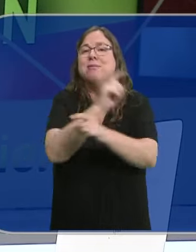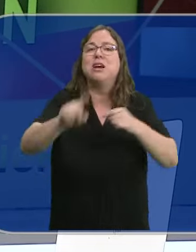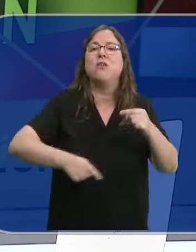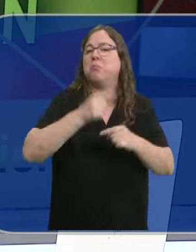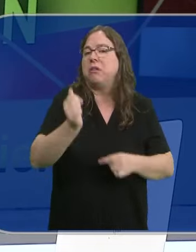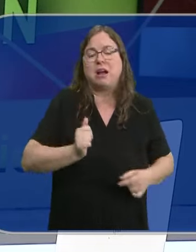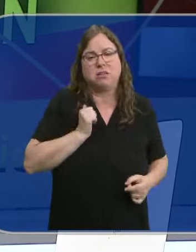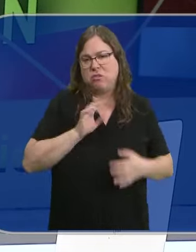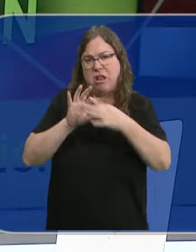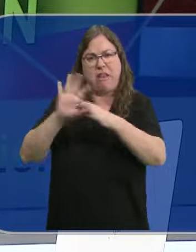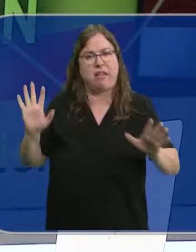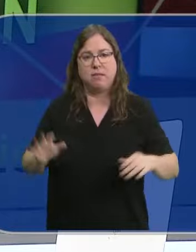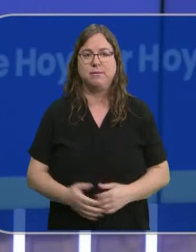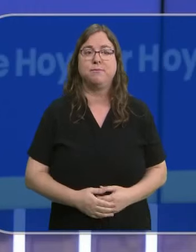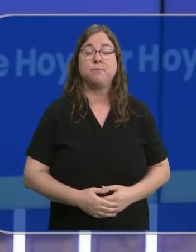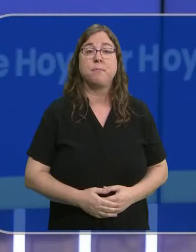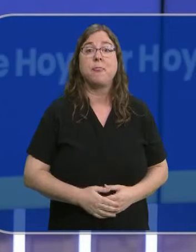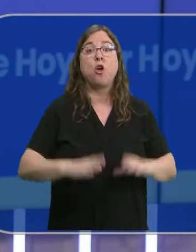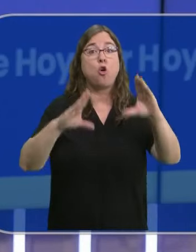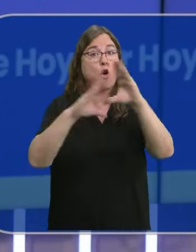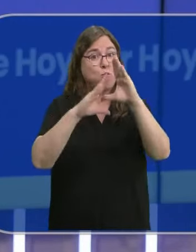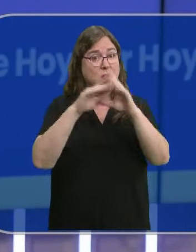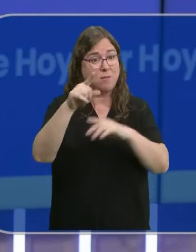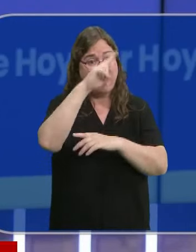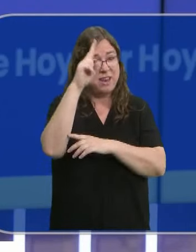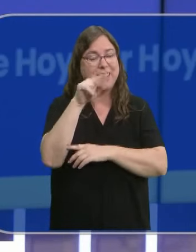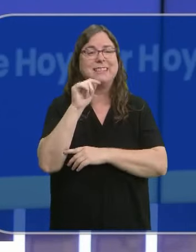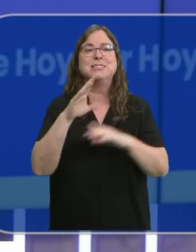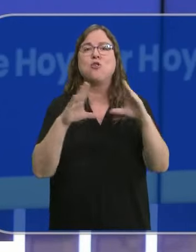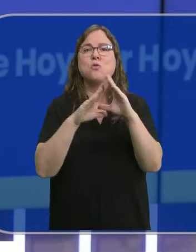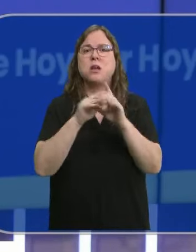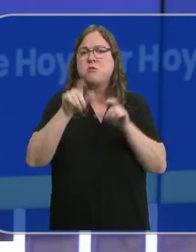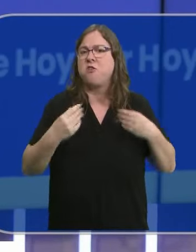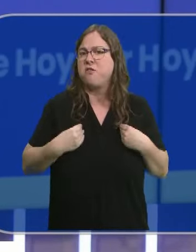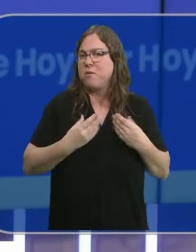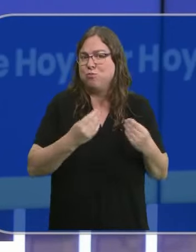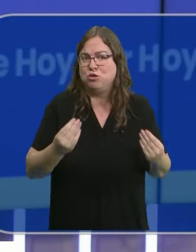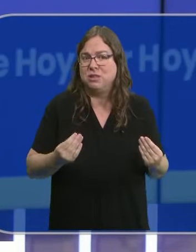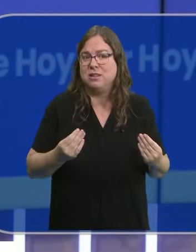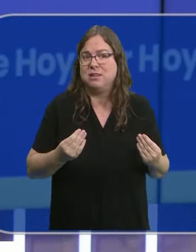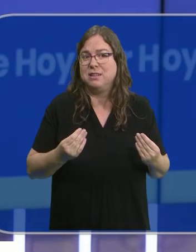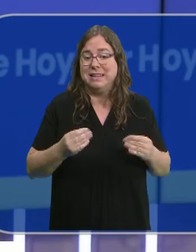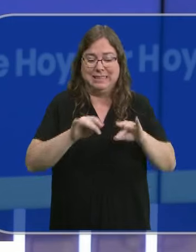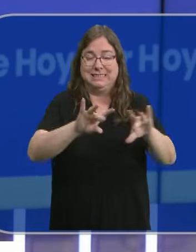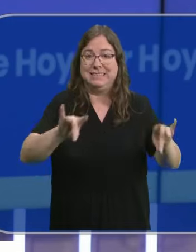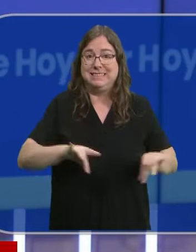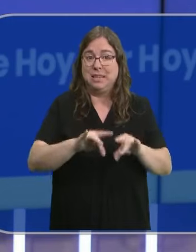comunidad autónoma. La Comunidad de Madrid es una comunidad altamente poblada, con poco